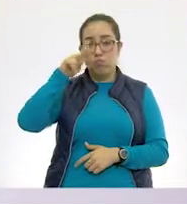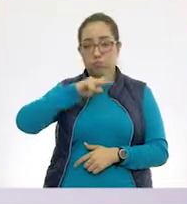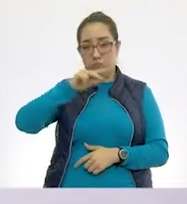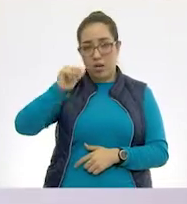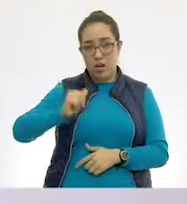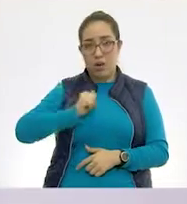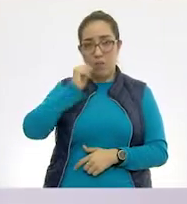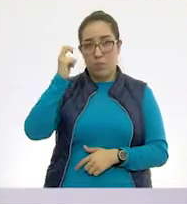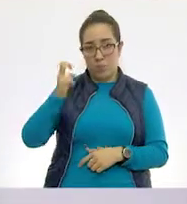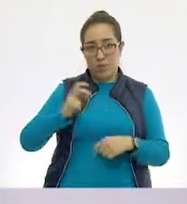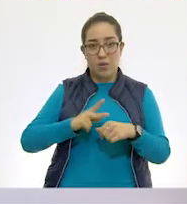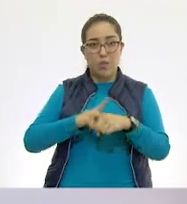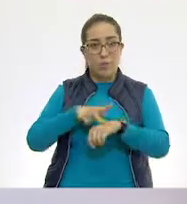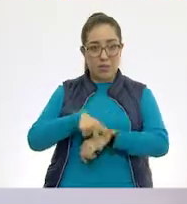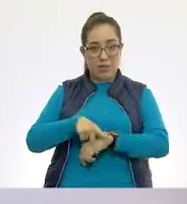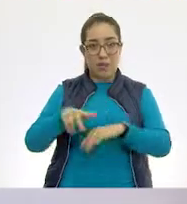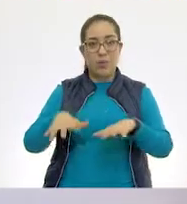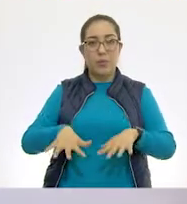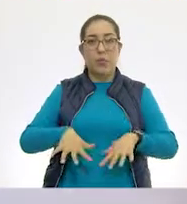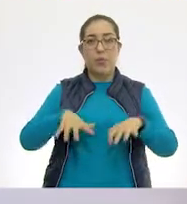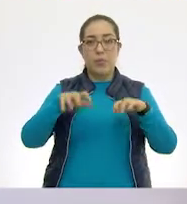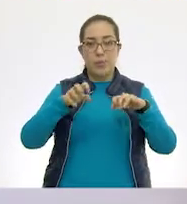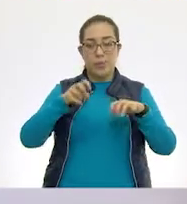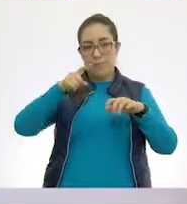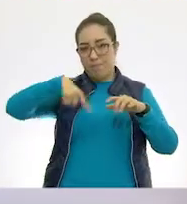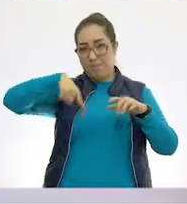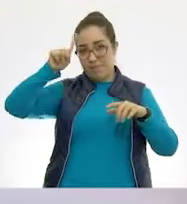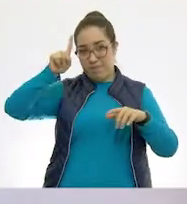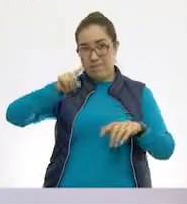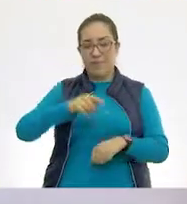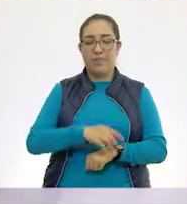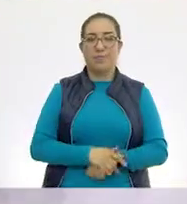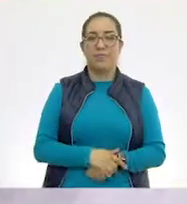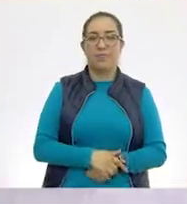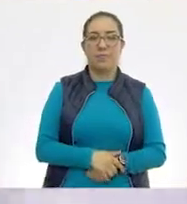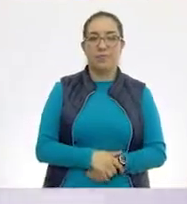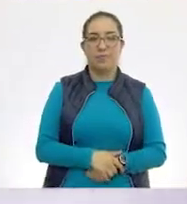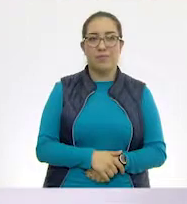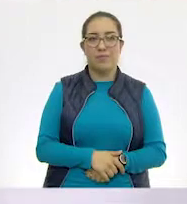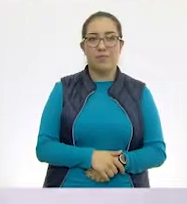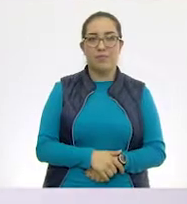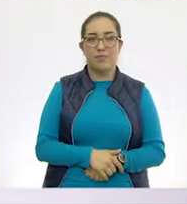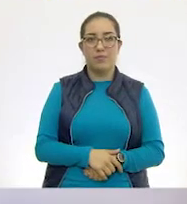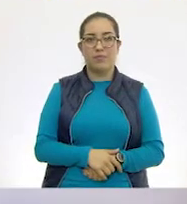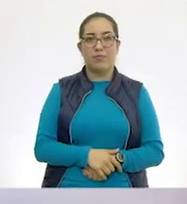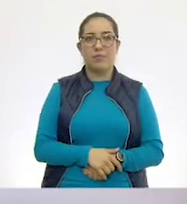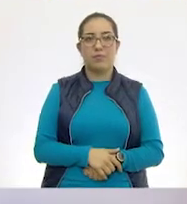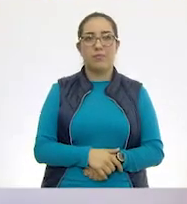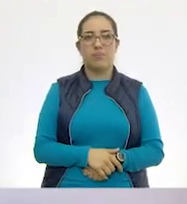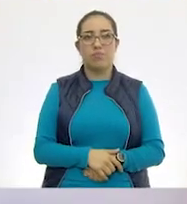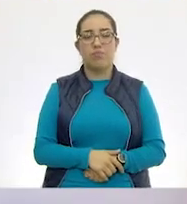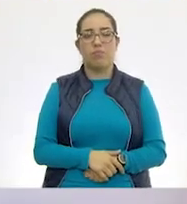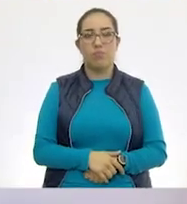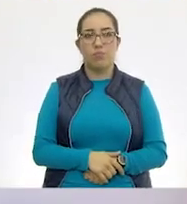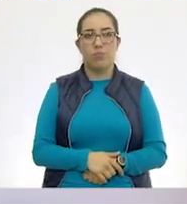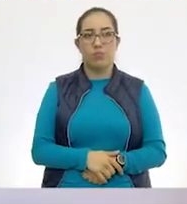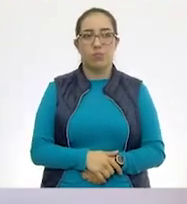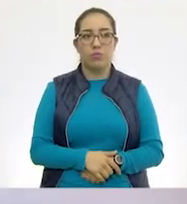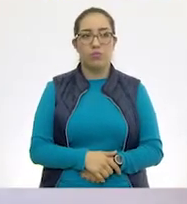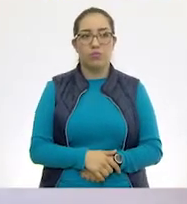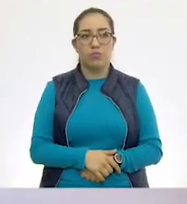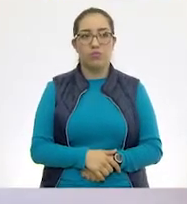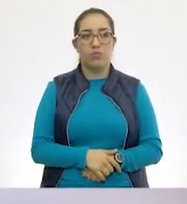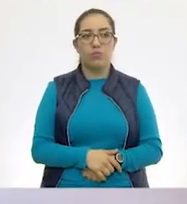por la piel. ¿Les podemos poner una palomita? ¡Palomita! Muy bien. Al tritón y palomita al sapo.